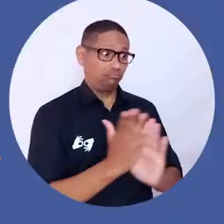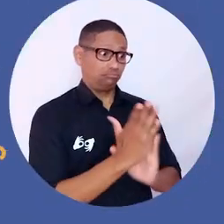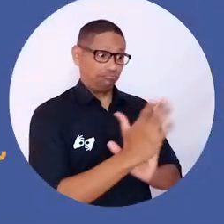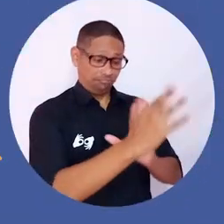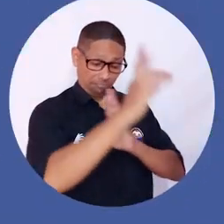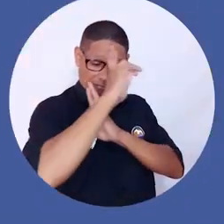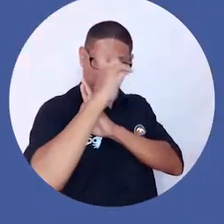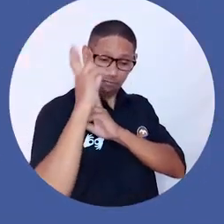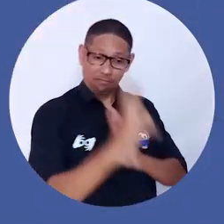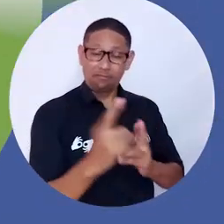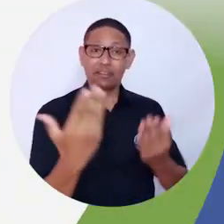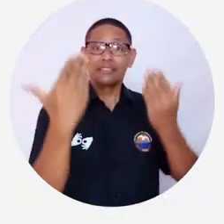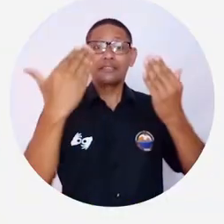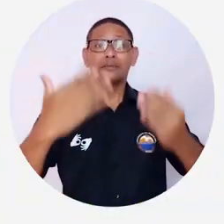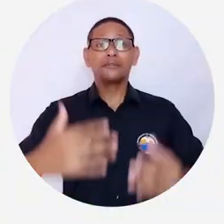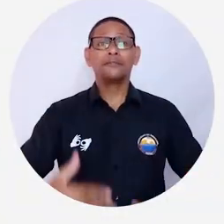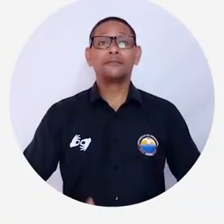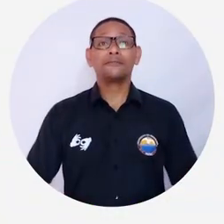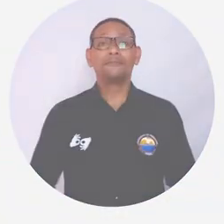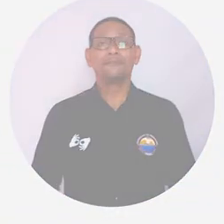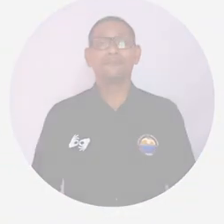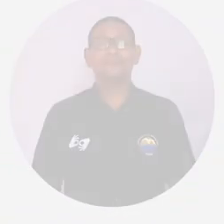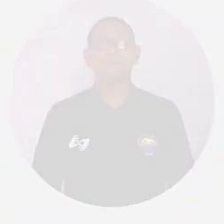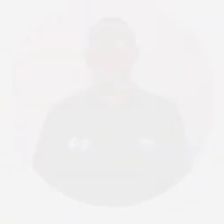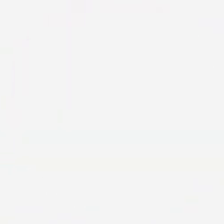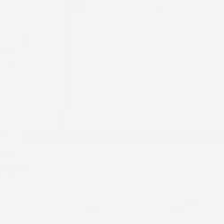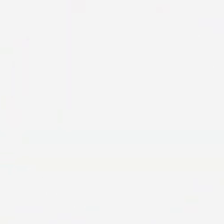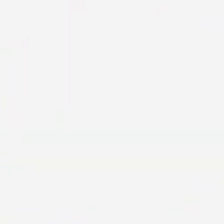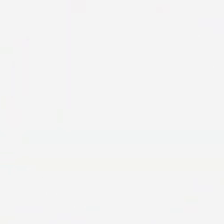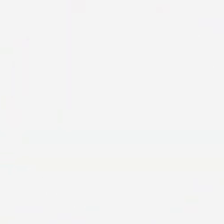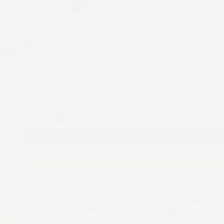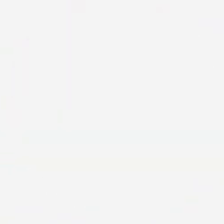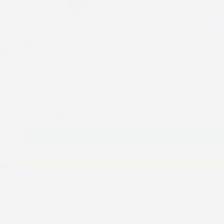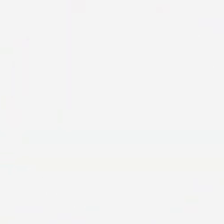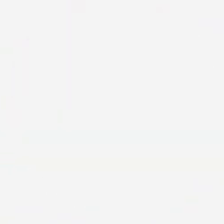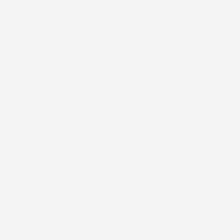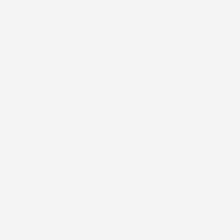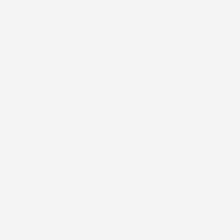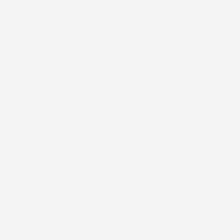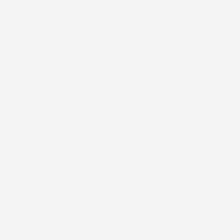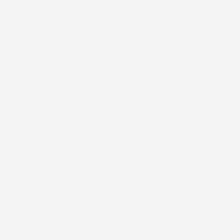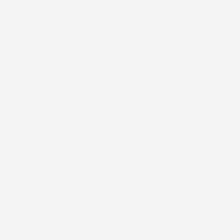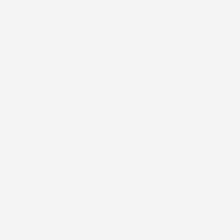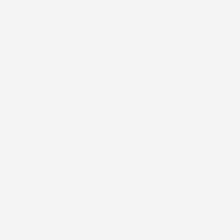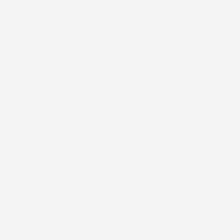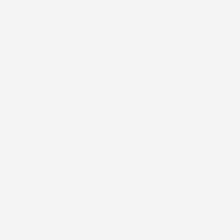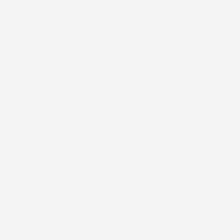muy poquito. Universidad del Magdalena, aún más incluyente e innovadora.